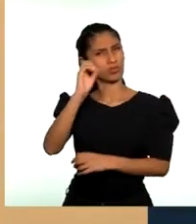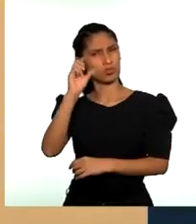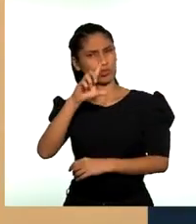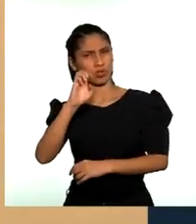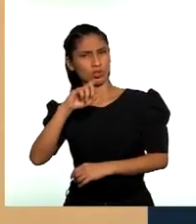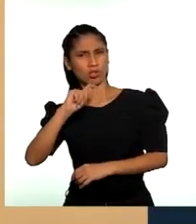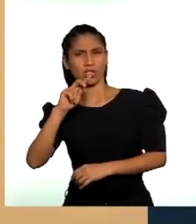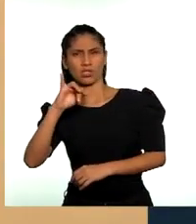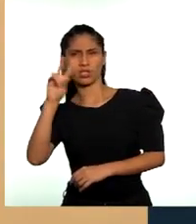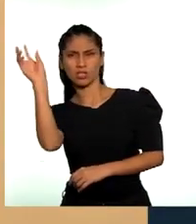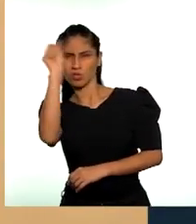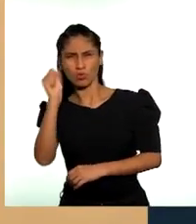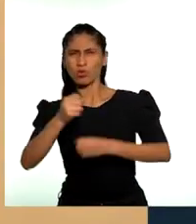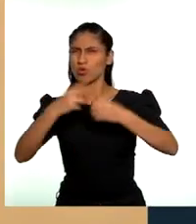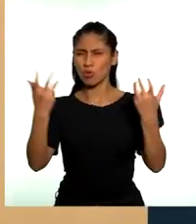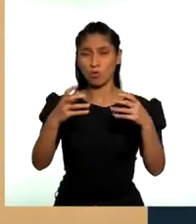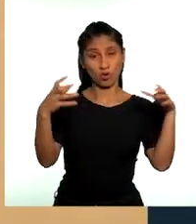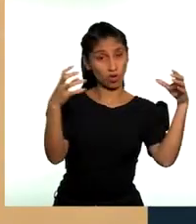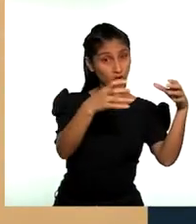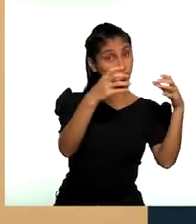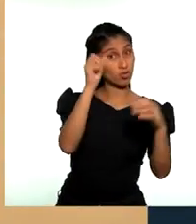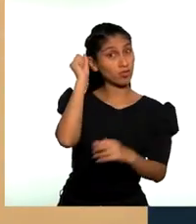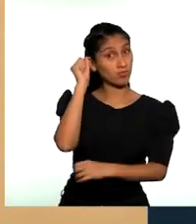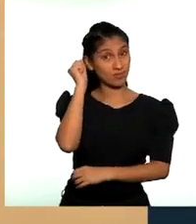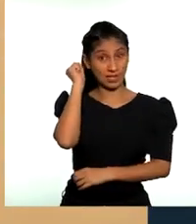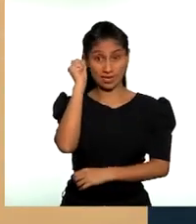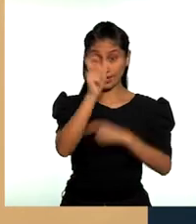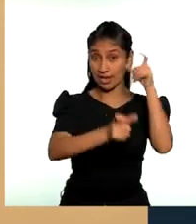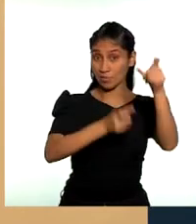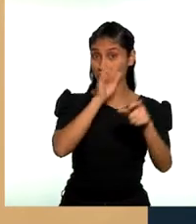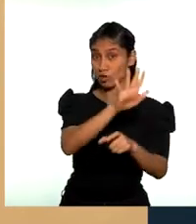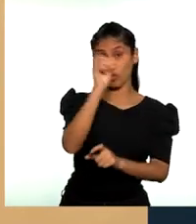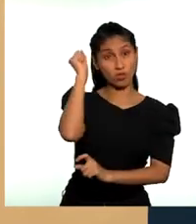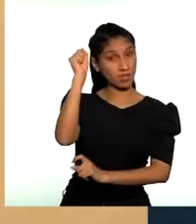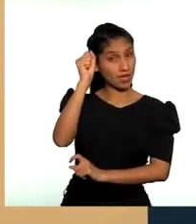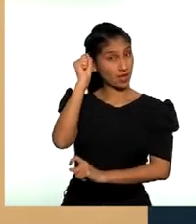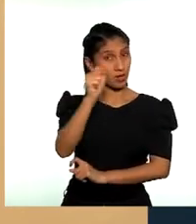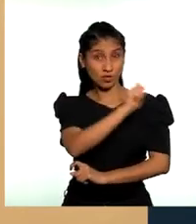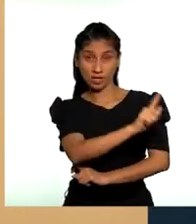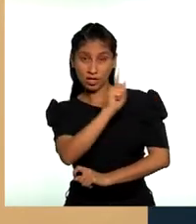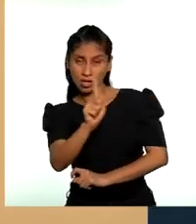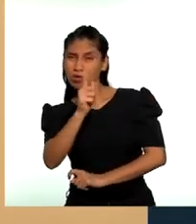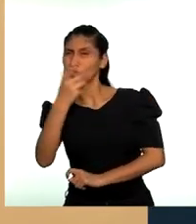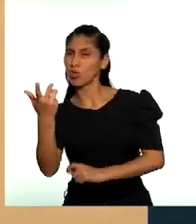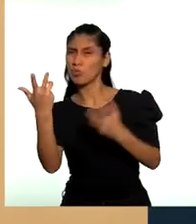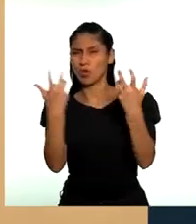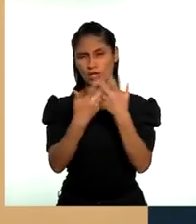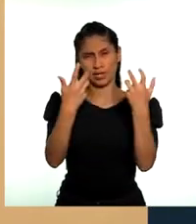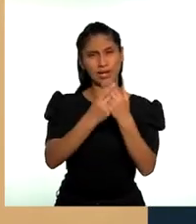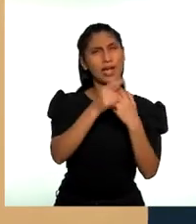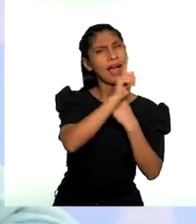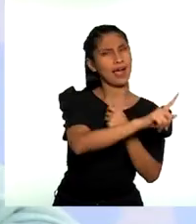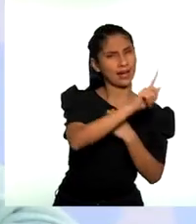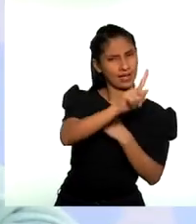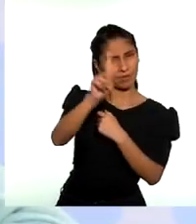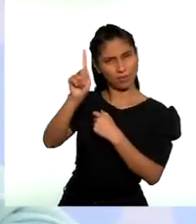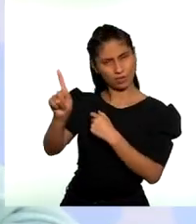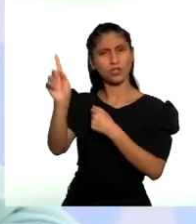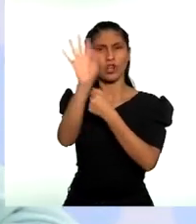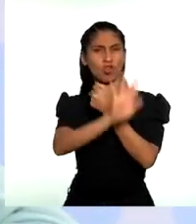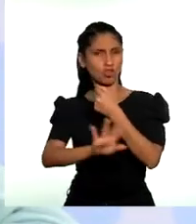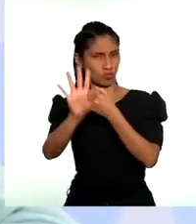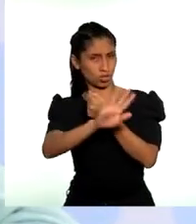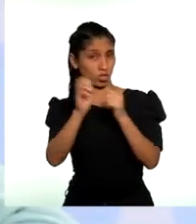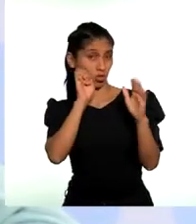humanos individuales son aquellos que protegen a cada individuo por separado. Como el